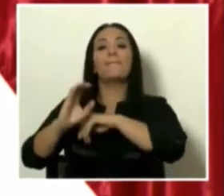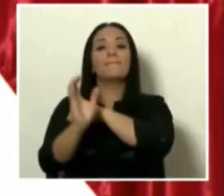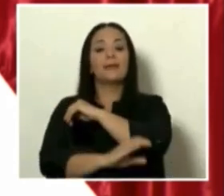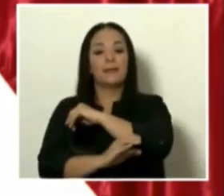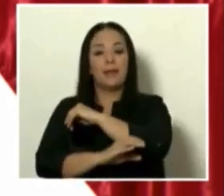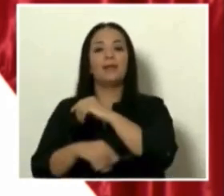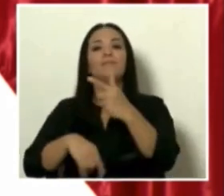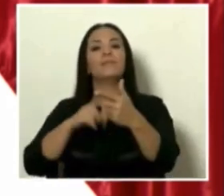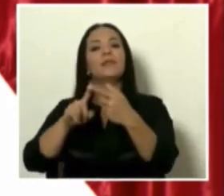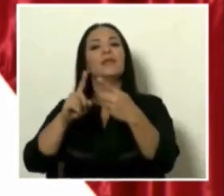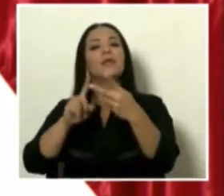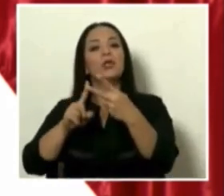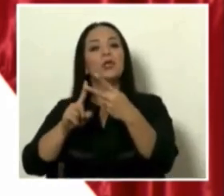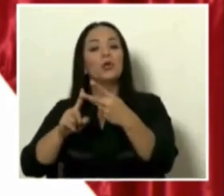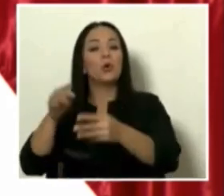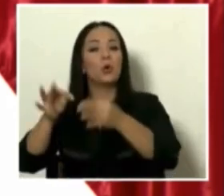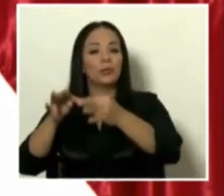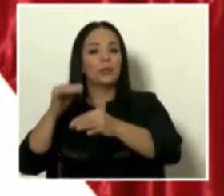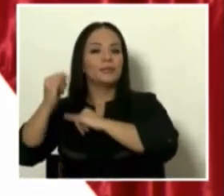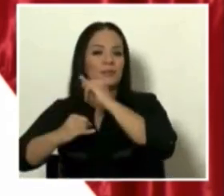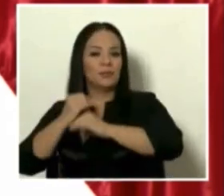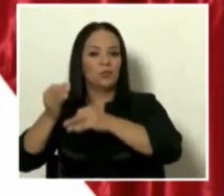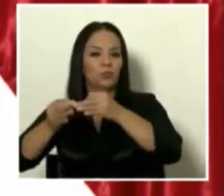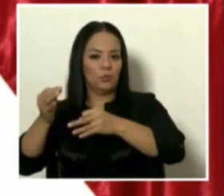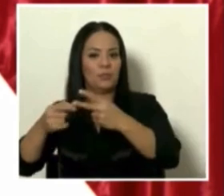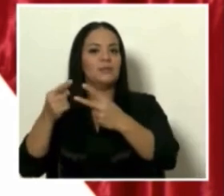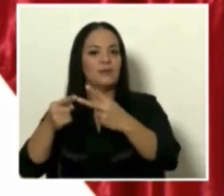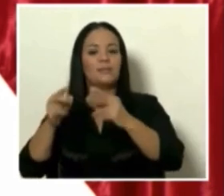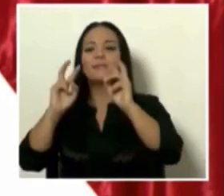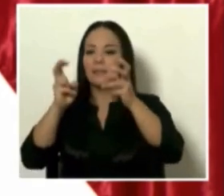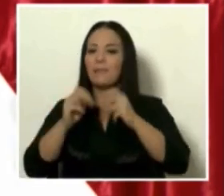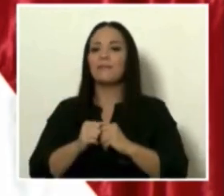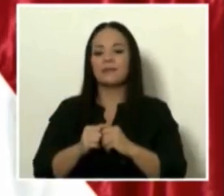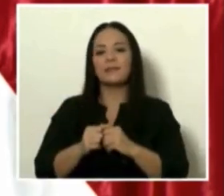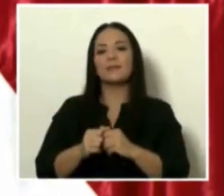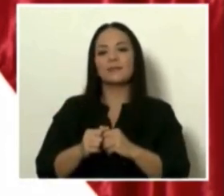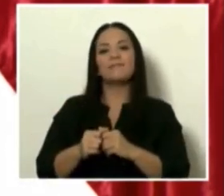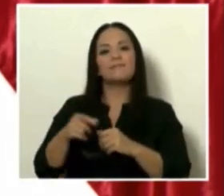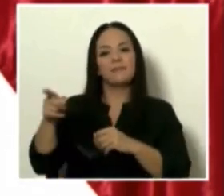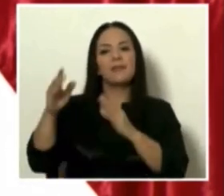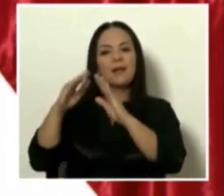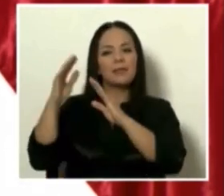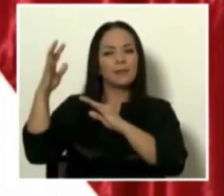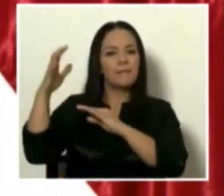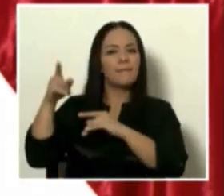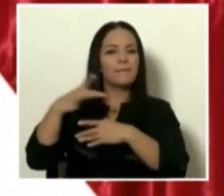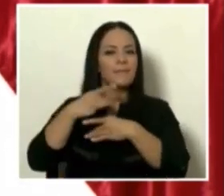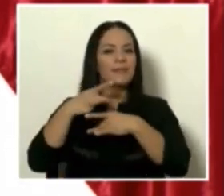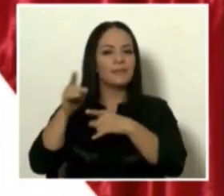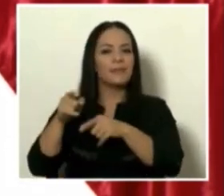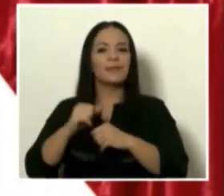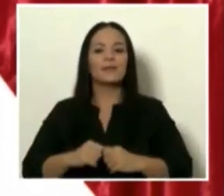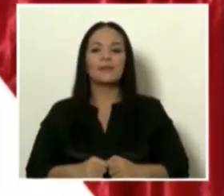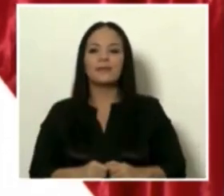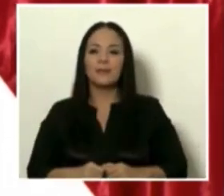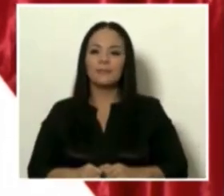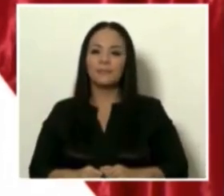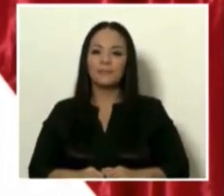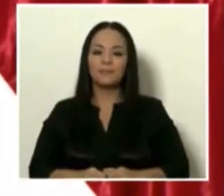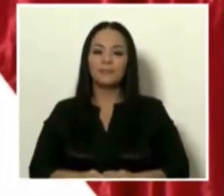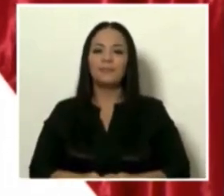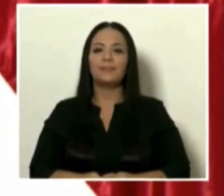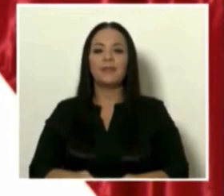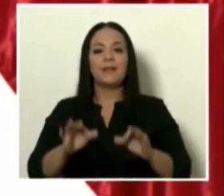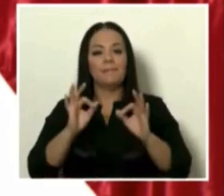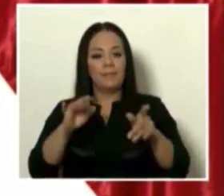Internacional de Justicia, donde hay varios temas, señor Canciller, que a Costa Rica le son de interés. También me voy a reunir